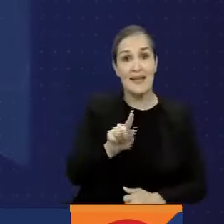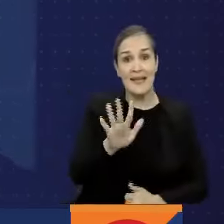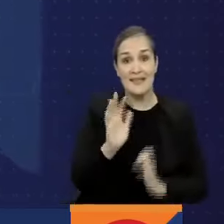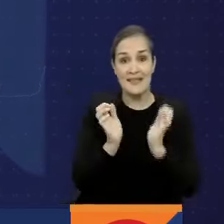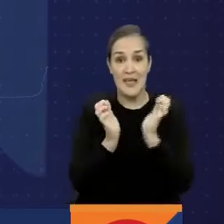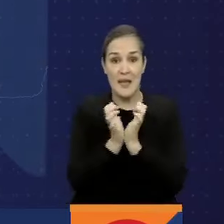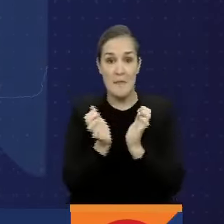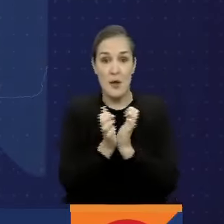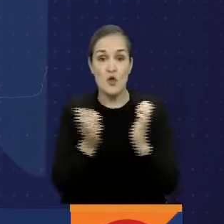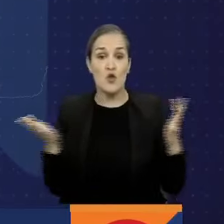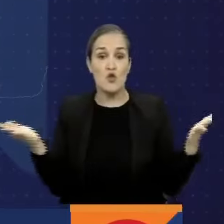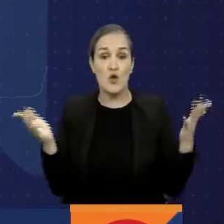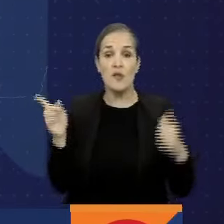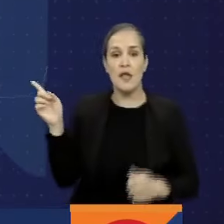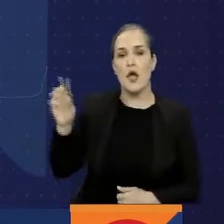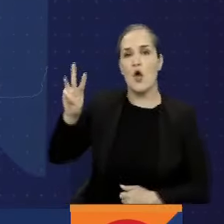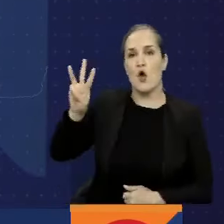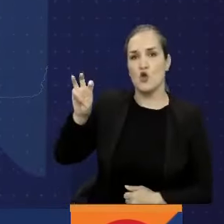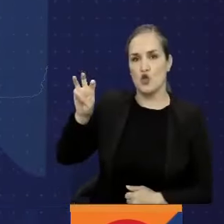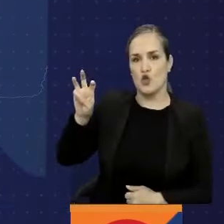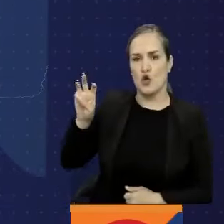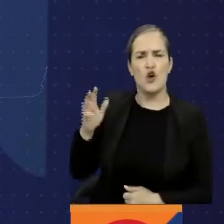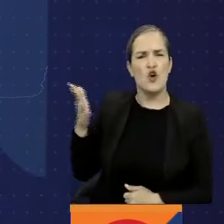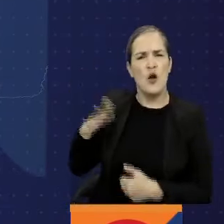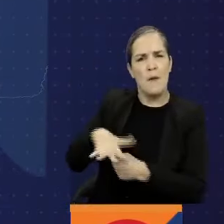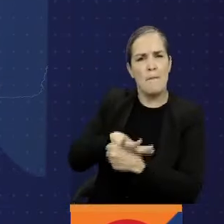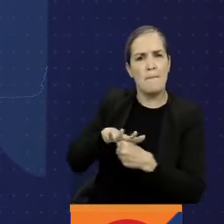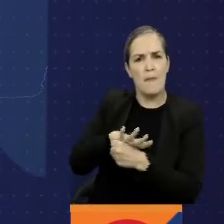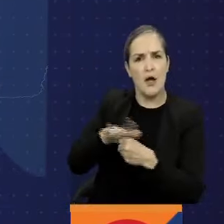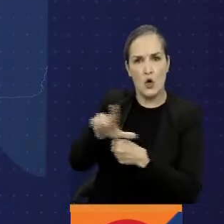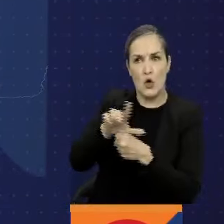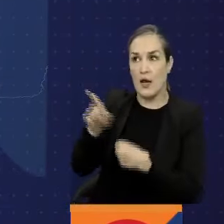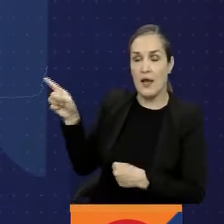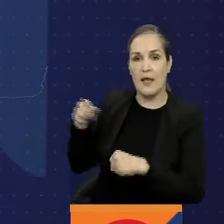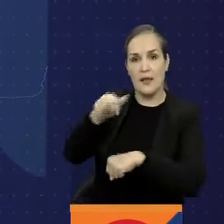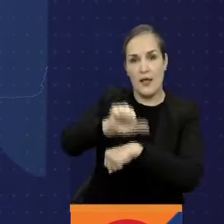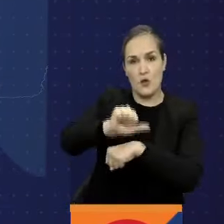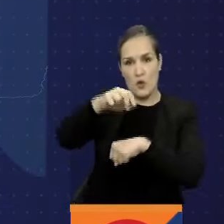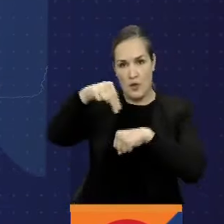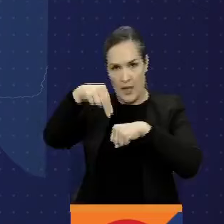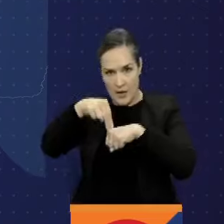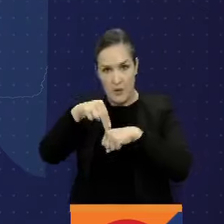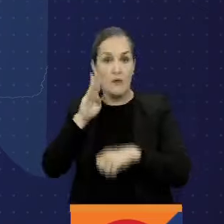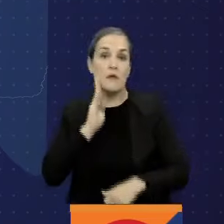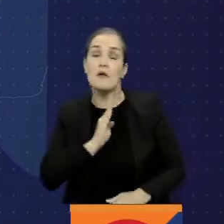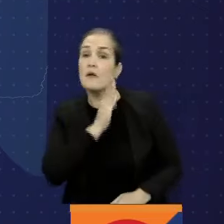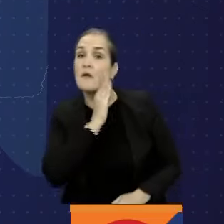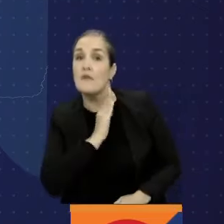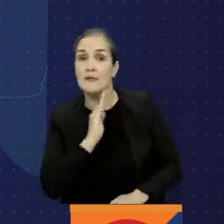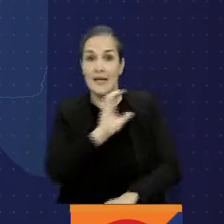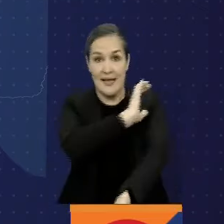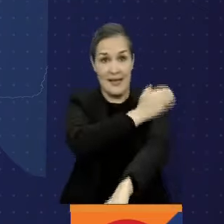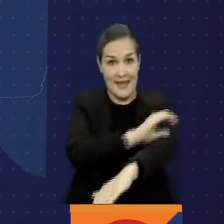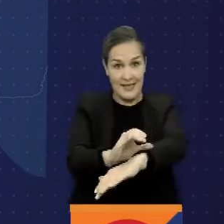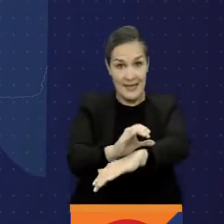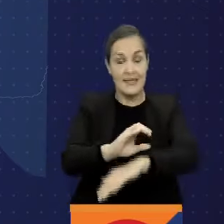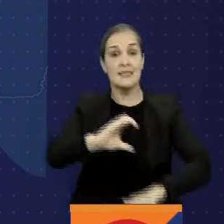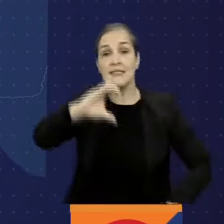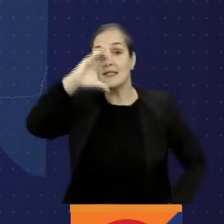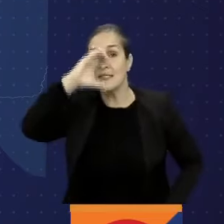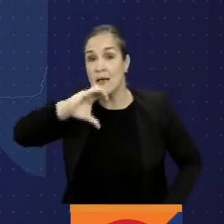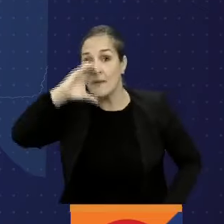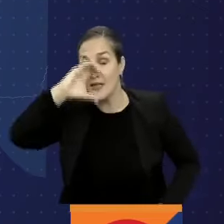suspensión del servicio es para la zona 8, que comprende barrios de las localidades Antonio Nariño, Bosa, La Candelaria, Chapinero,